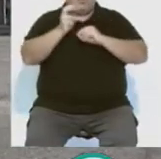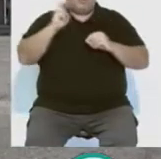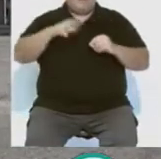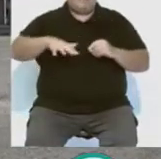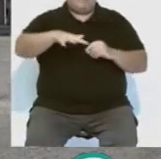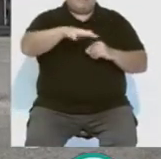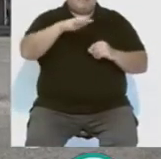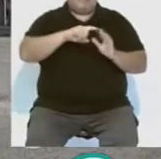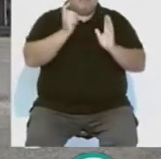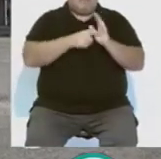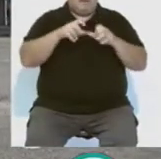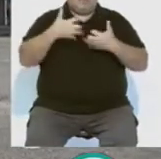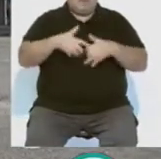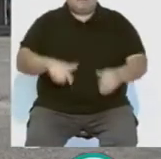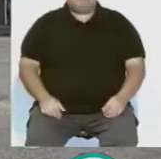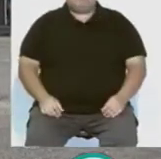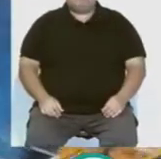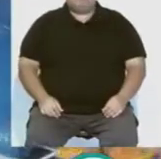espacios del recinto industrial.